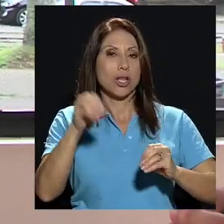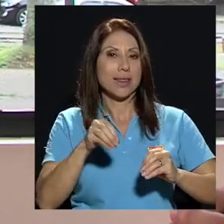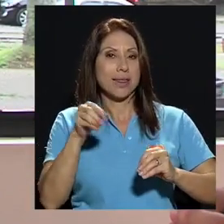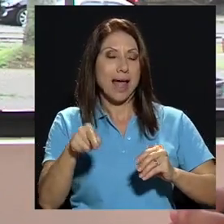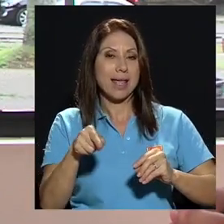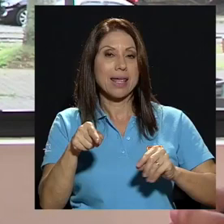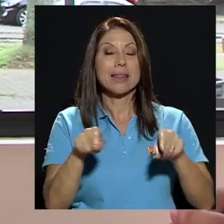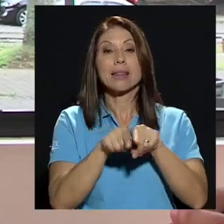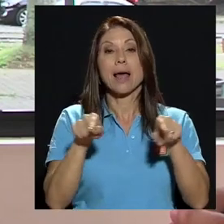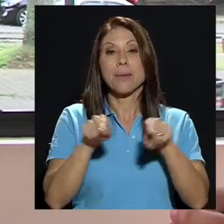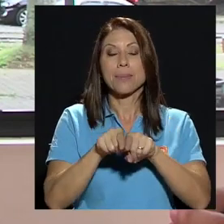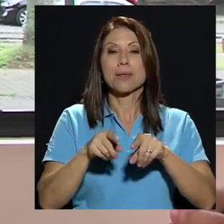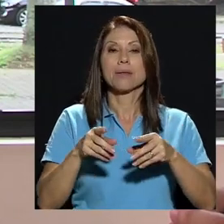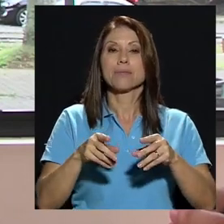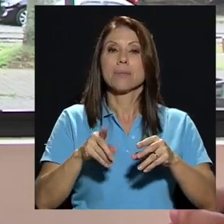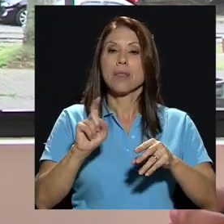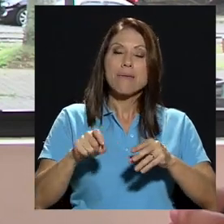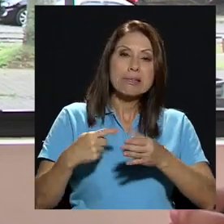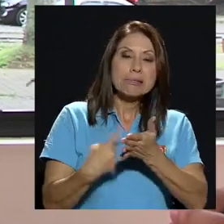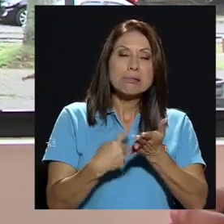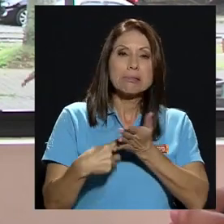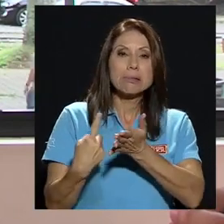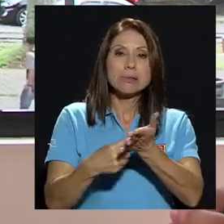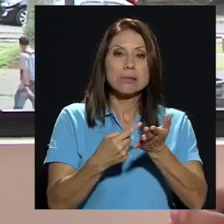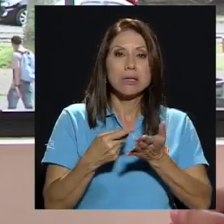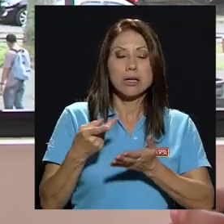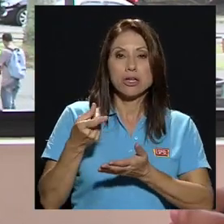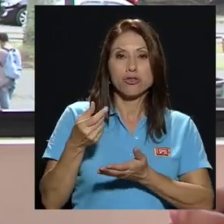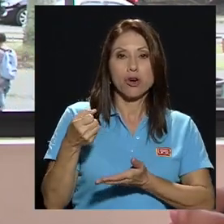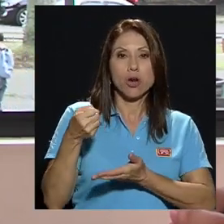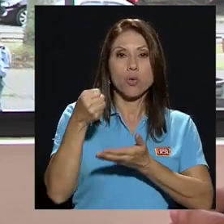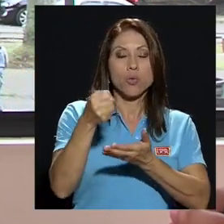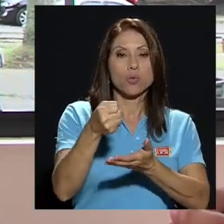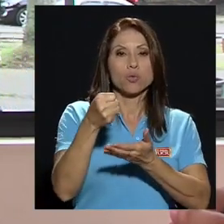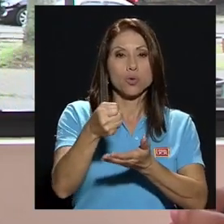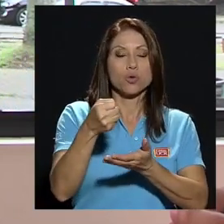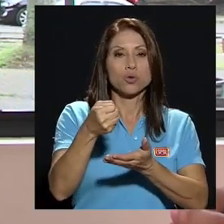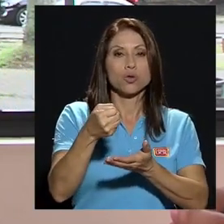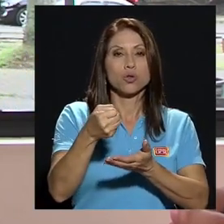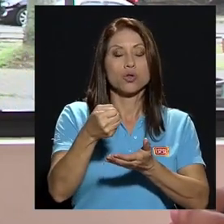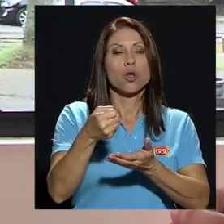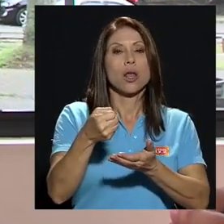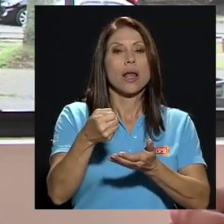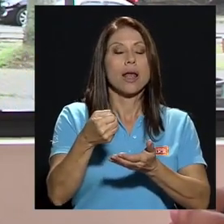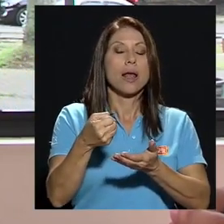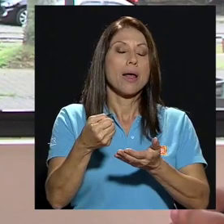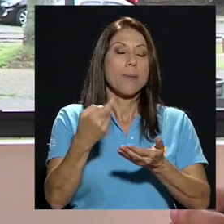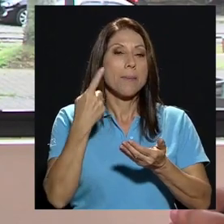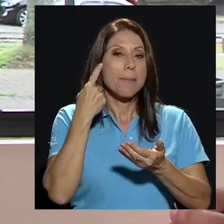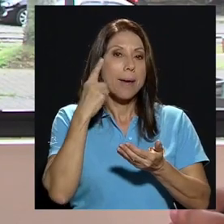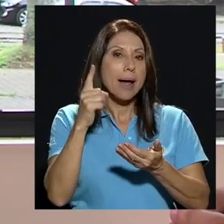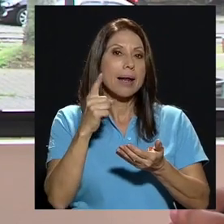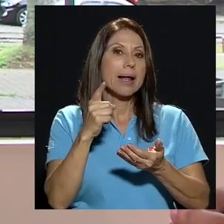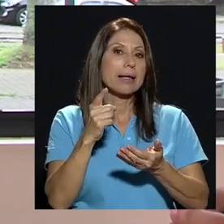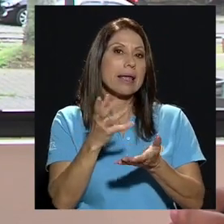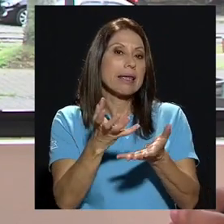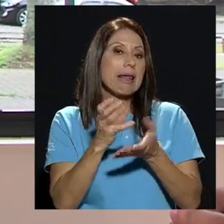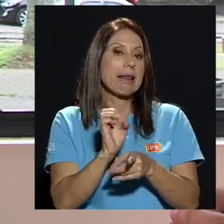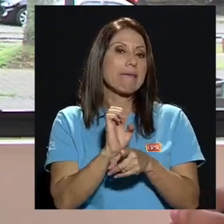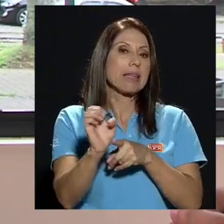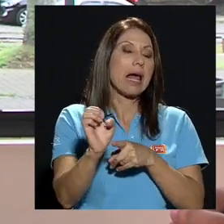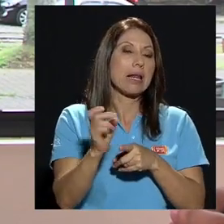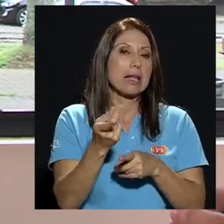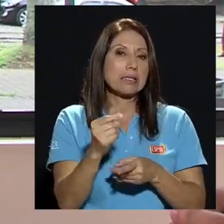los recursos que se pusieron contra la universidad en la parte salarial, en la parte de anualidades y otros que